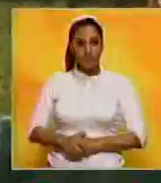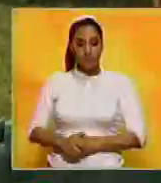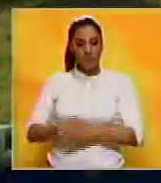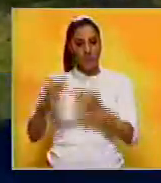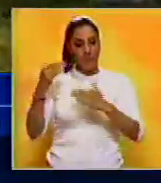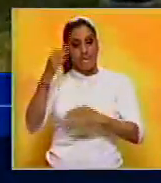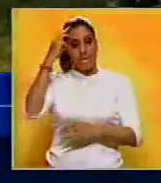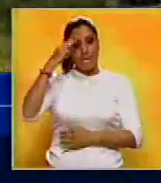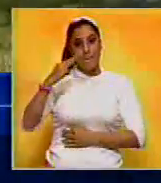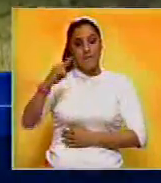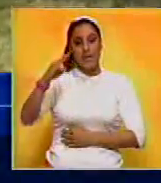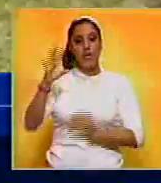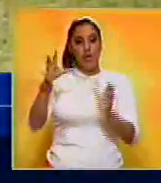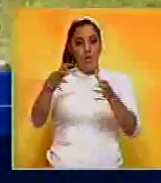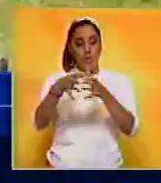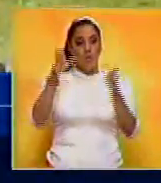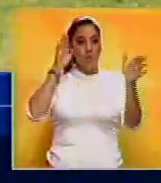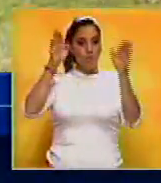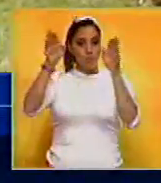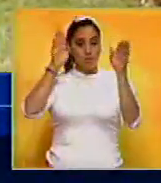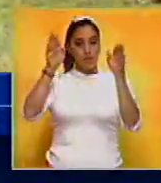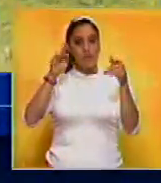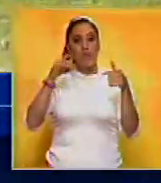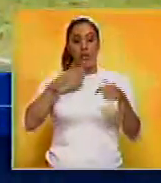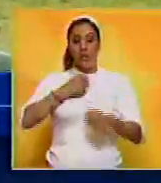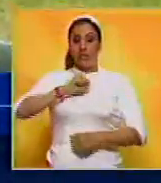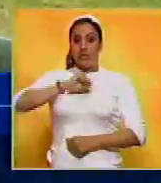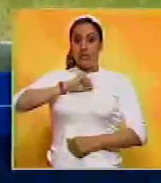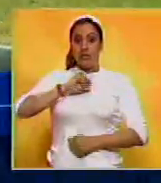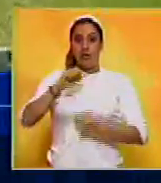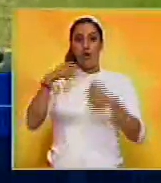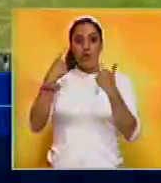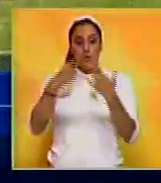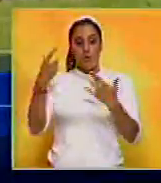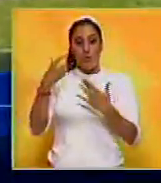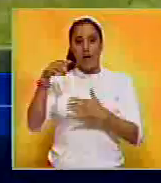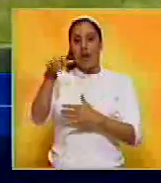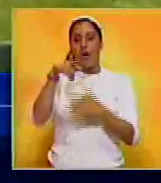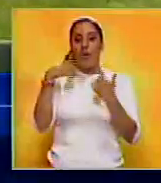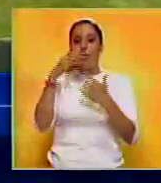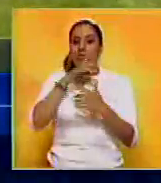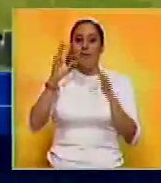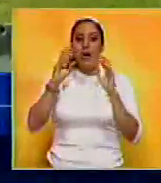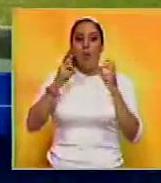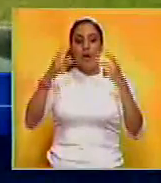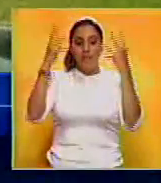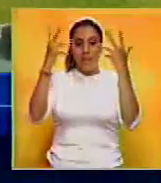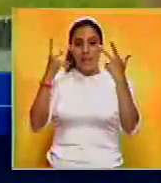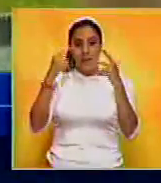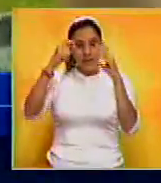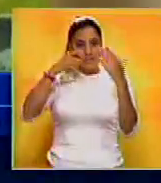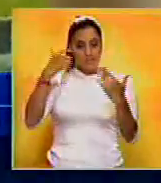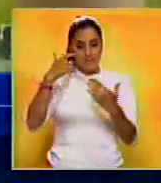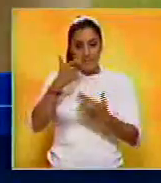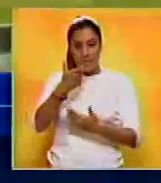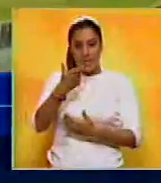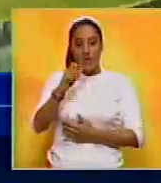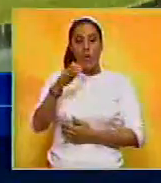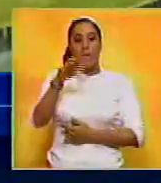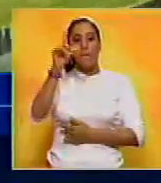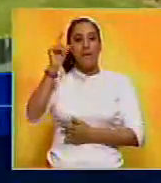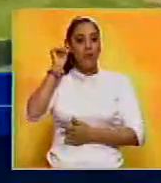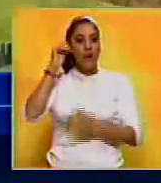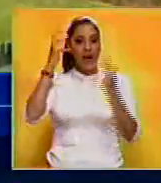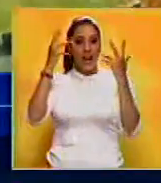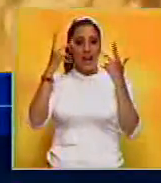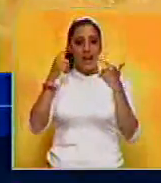En México, un grupo de turistas se llevó un susto en un zoológico de Nuevo León. En video, fue captado el momento en que